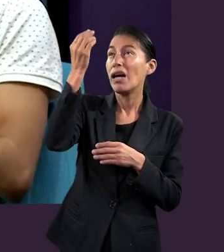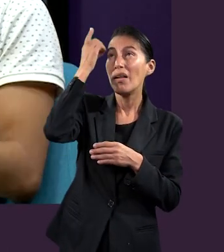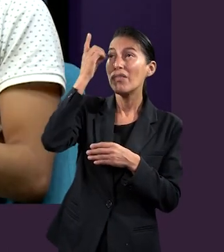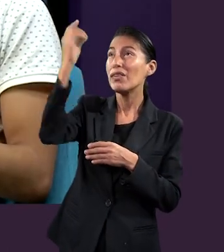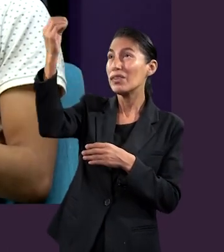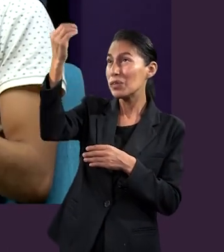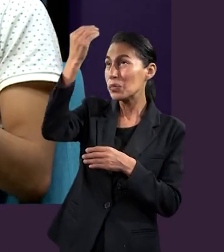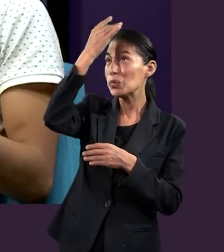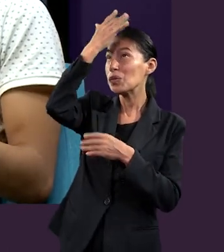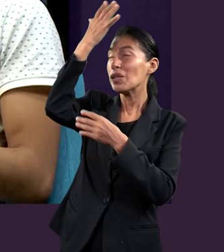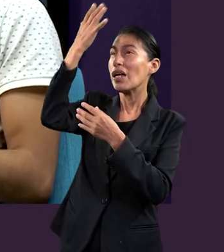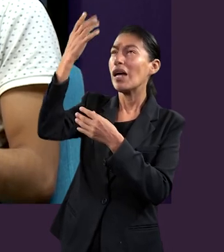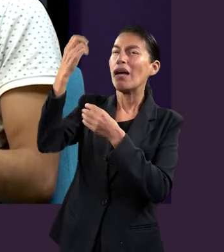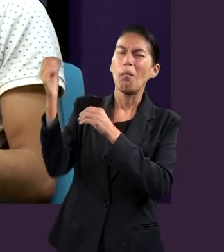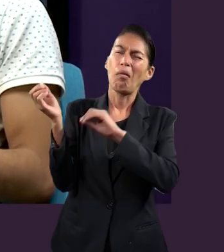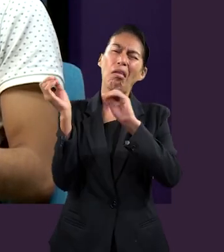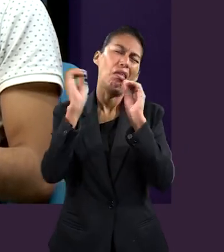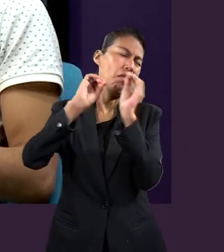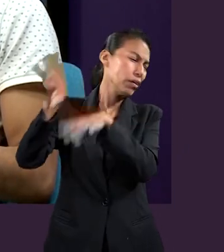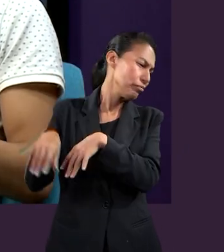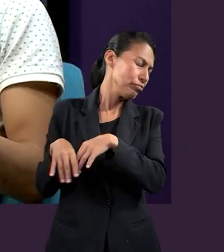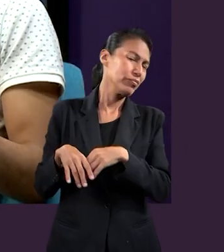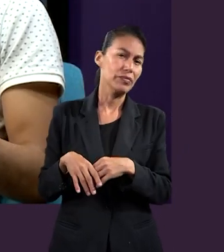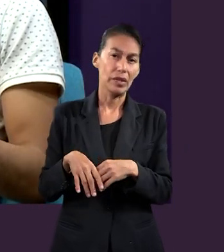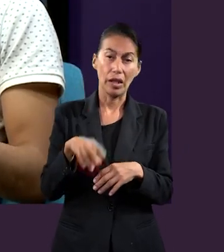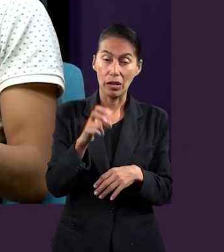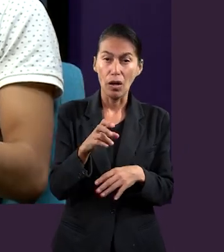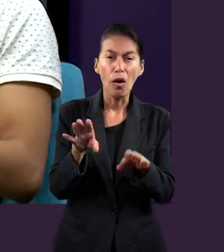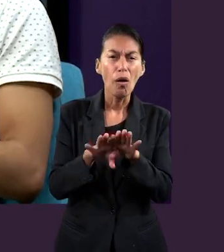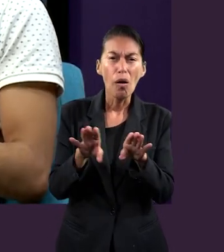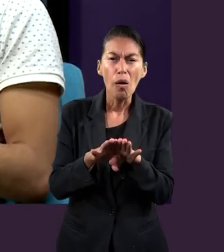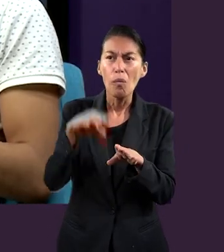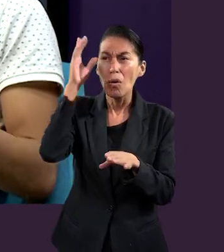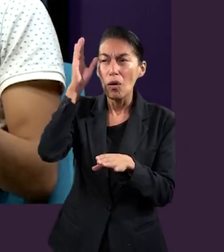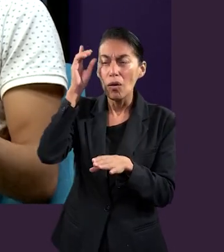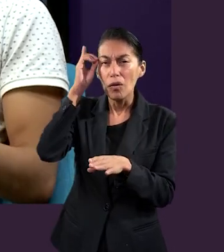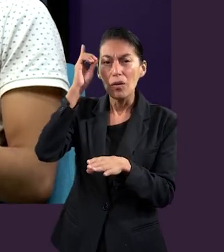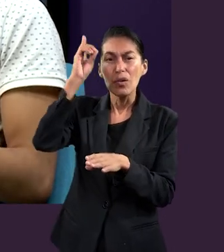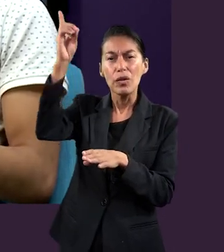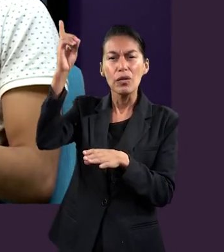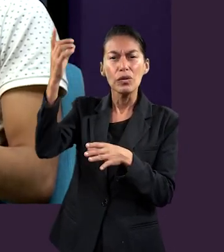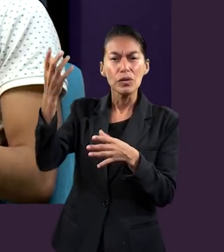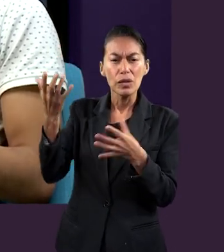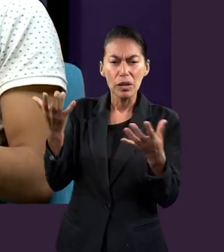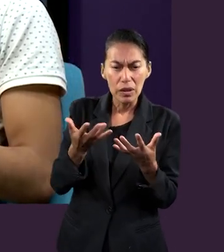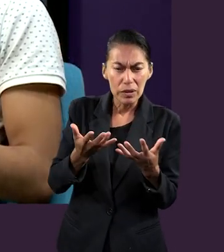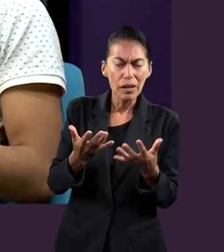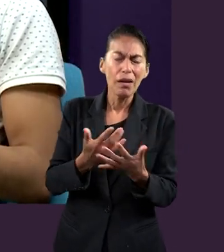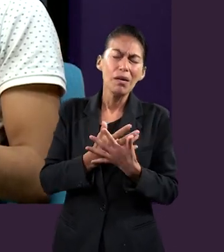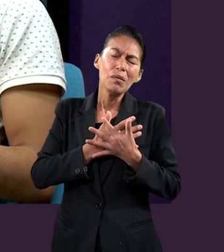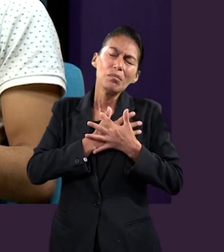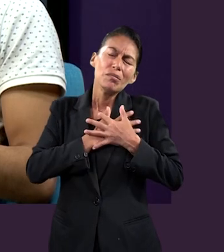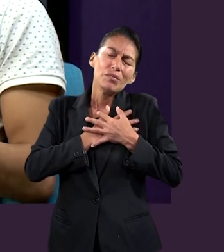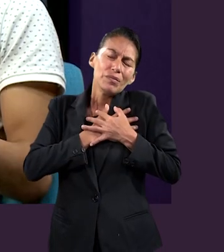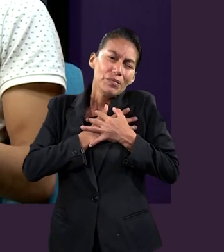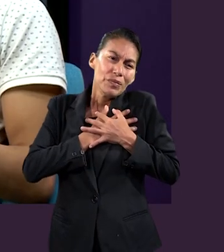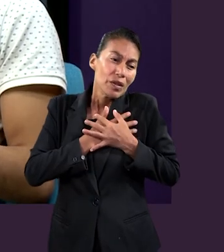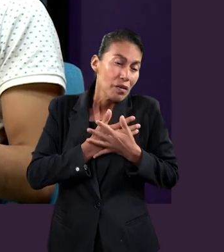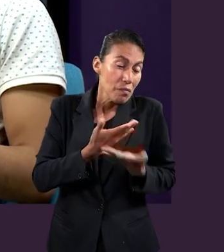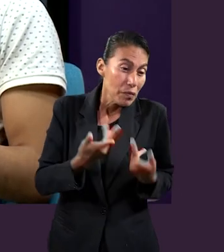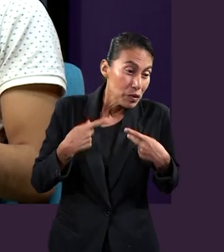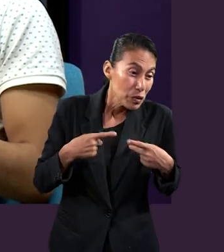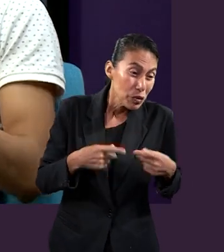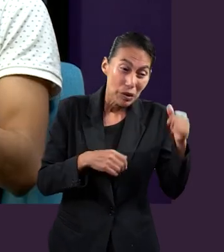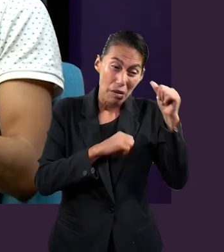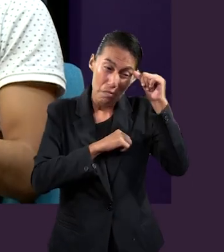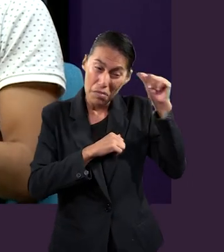es la sabiduría que el Señor da, ¿no? Que es ese, como el Señor está obrando de una manera amorosa